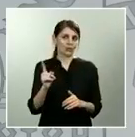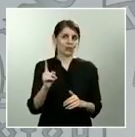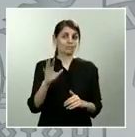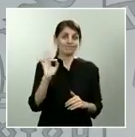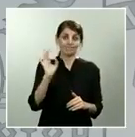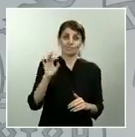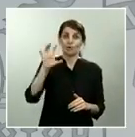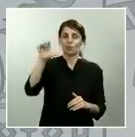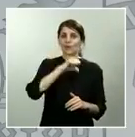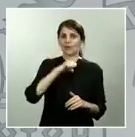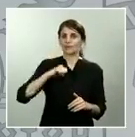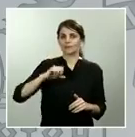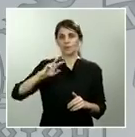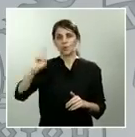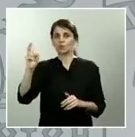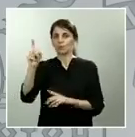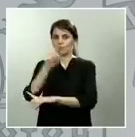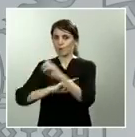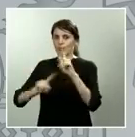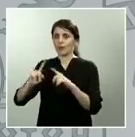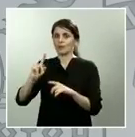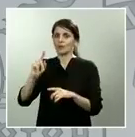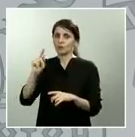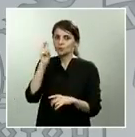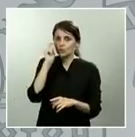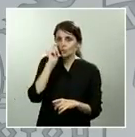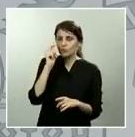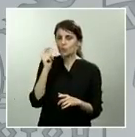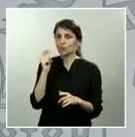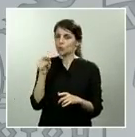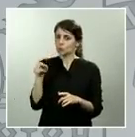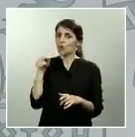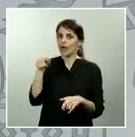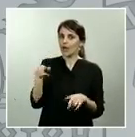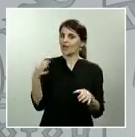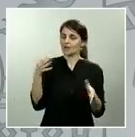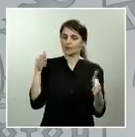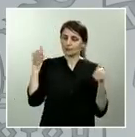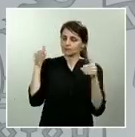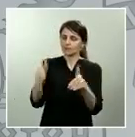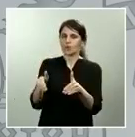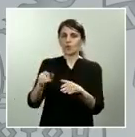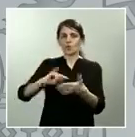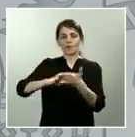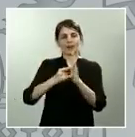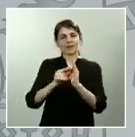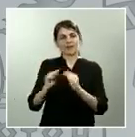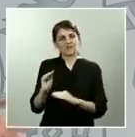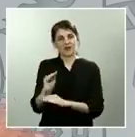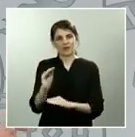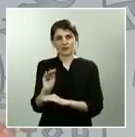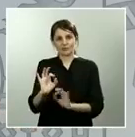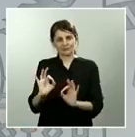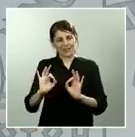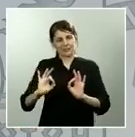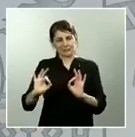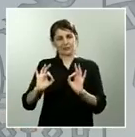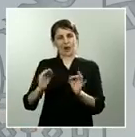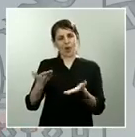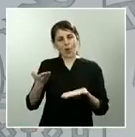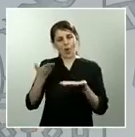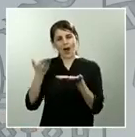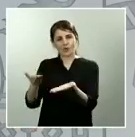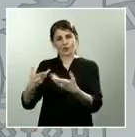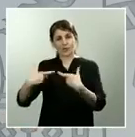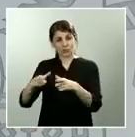turismo y en esos casos habrá que hacer planes de financiación y de ayuda al sector de forma específica de una o de otra